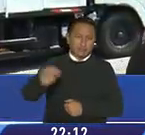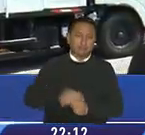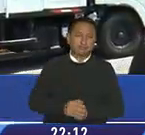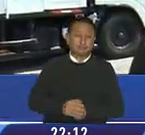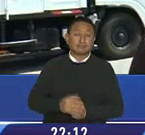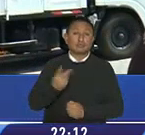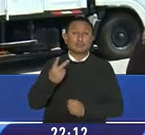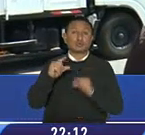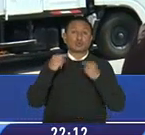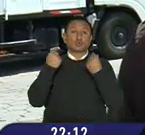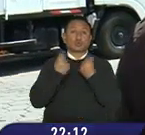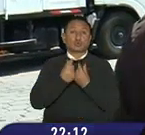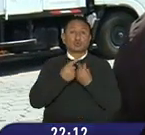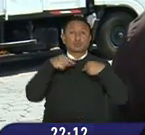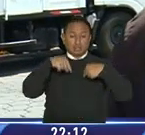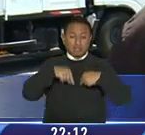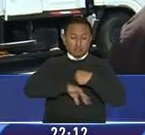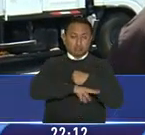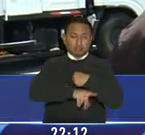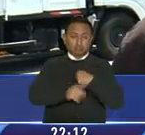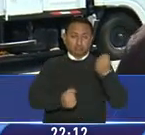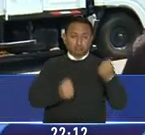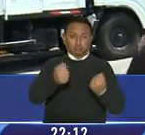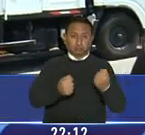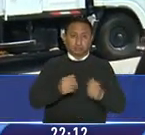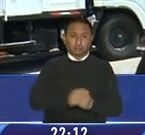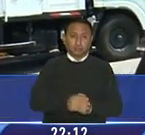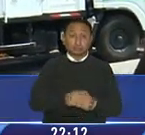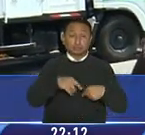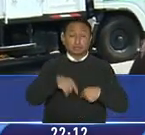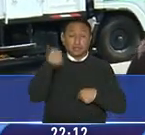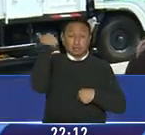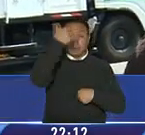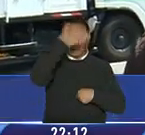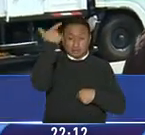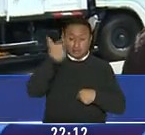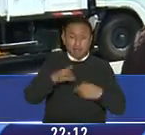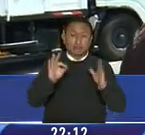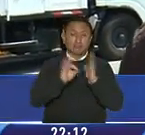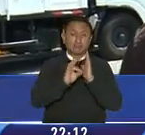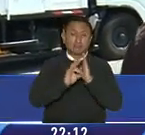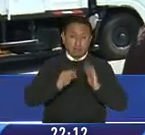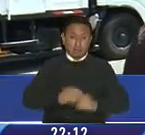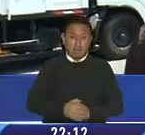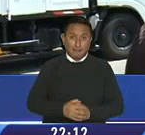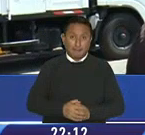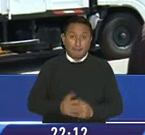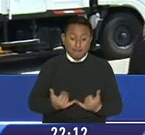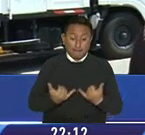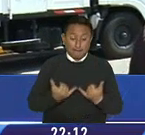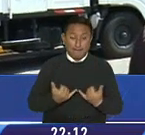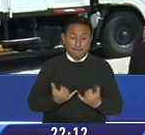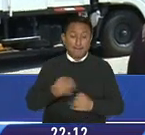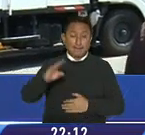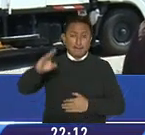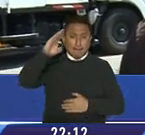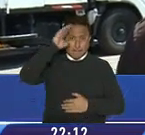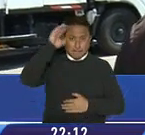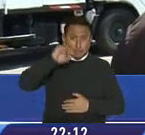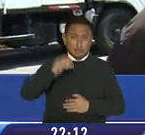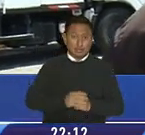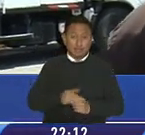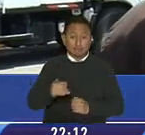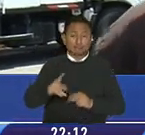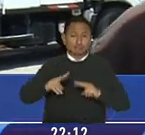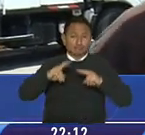dos bandas identificadas que se dedican al robo de vehículos a través de las estafas por medio de las redes sociales. En este momento, la policía judicial y sus unidades